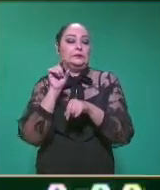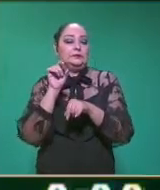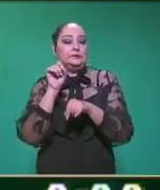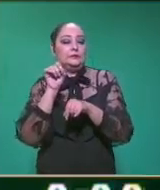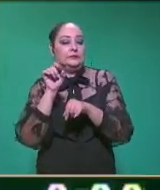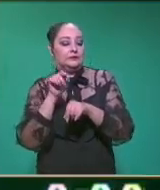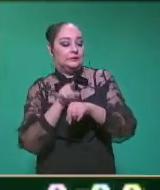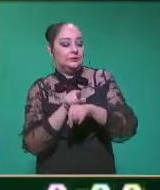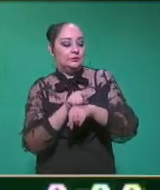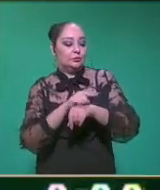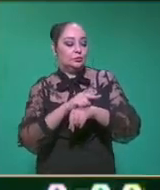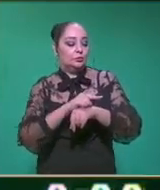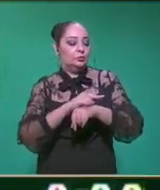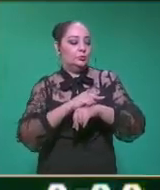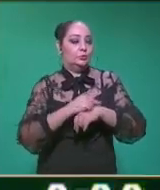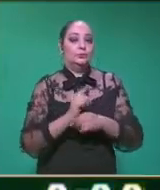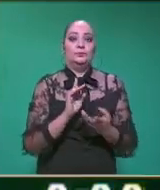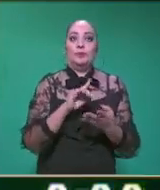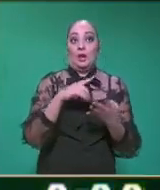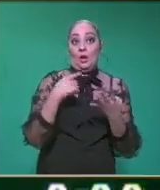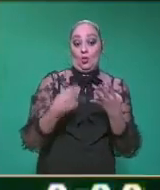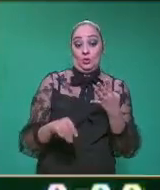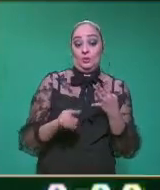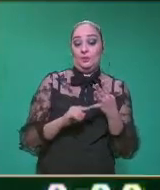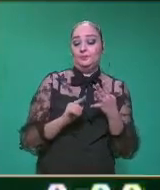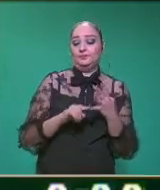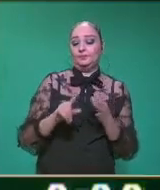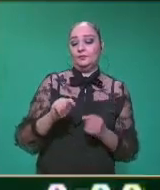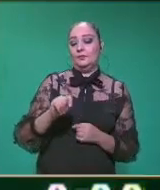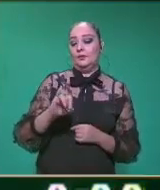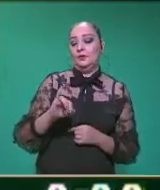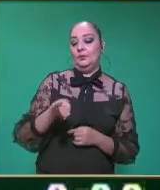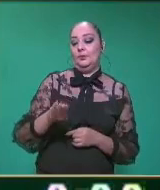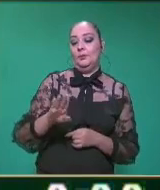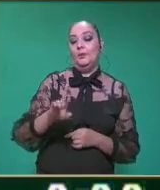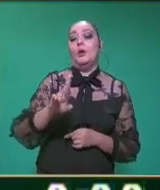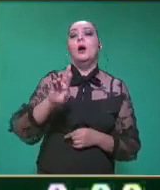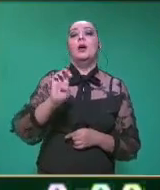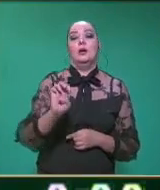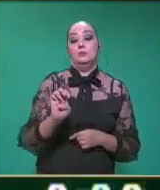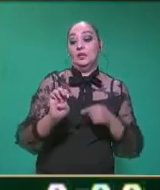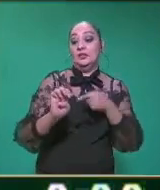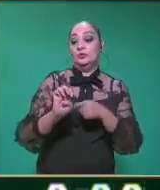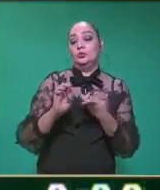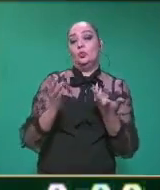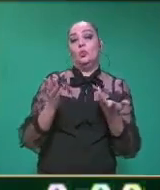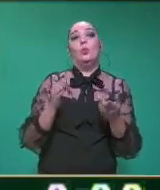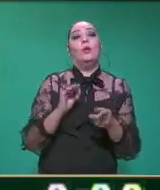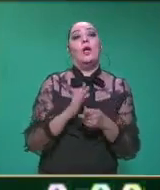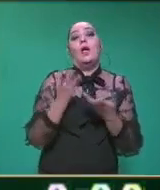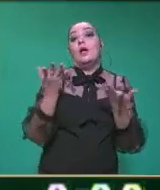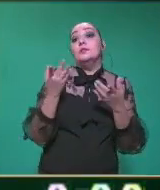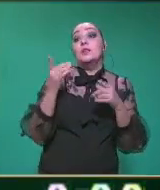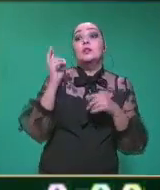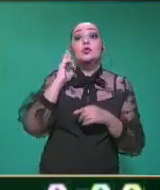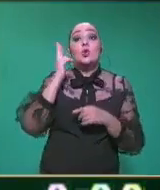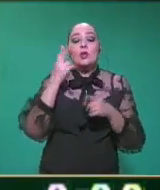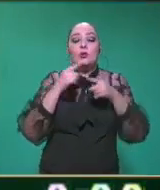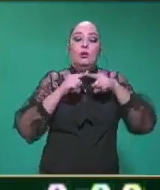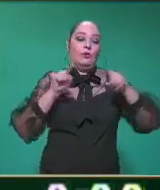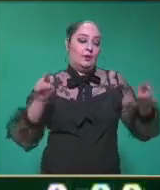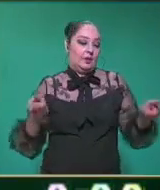y cuarta cualidad del sonido, ¿cuál es? Es el timbre. El timbre es cualidad que diferencia un sonido de otro, de los emisores.